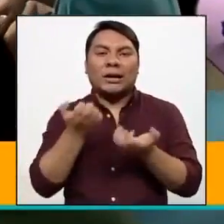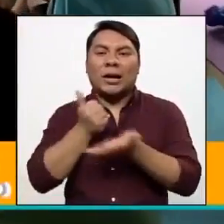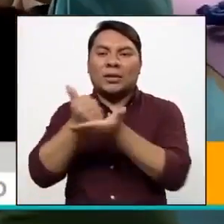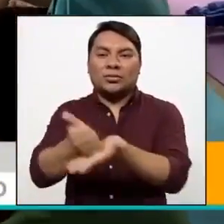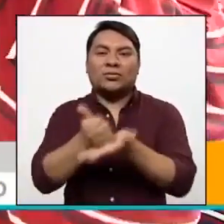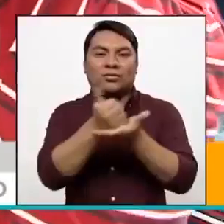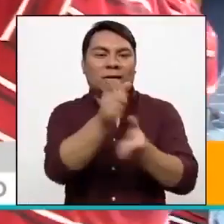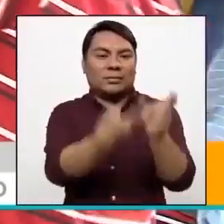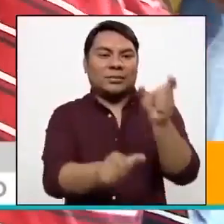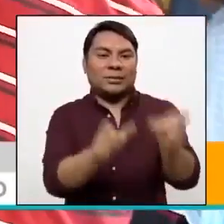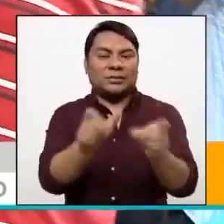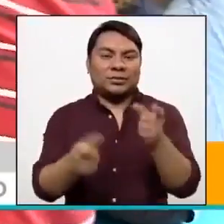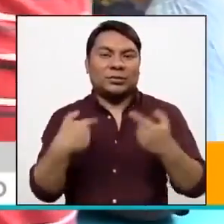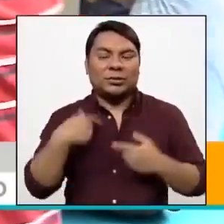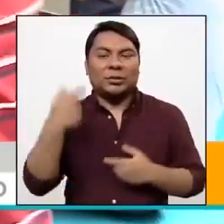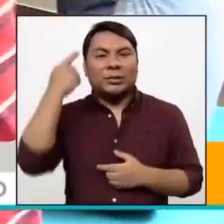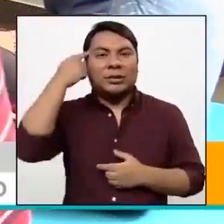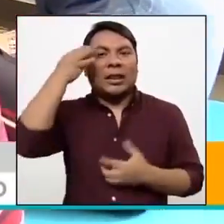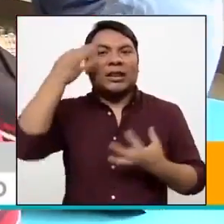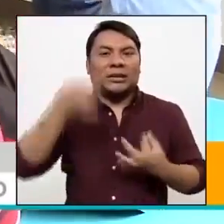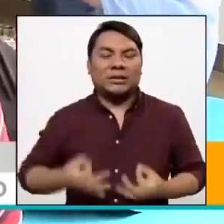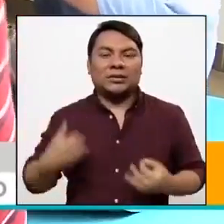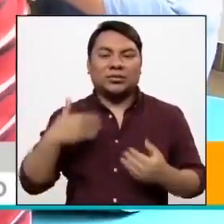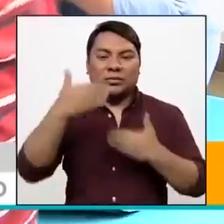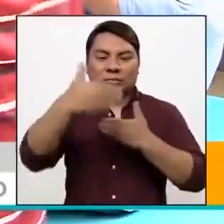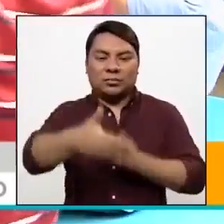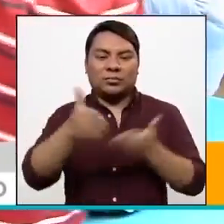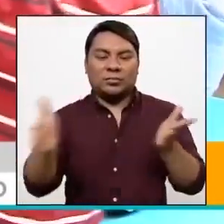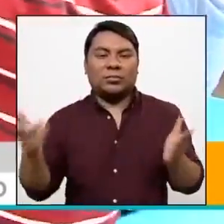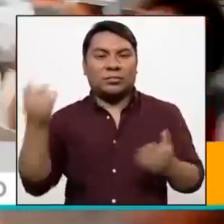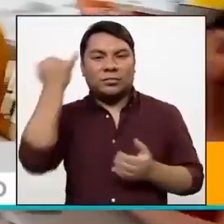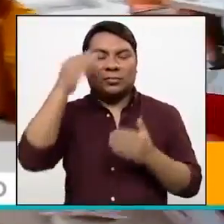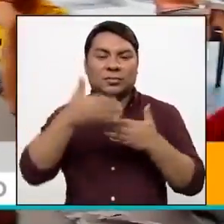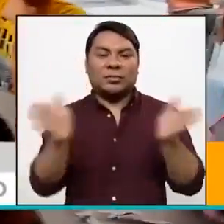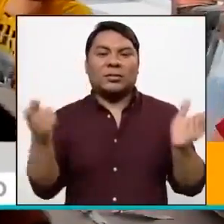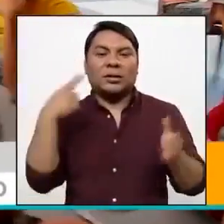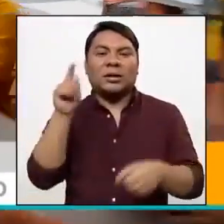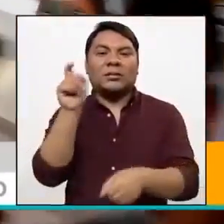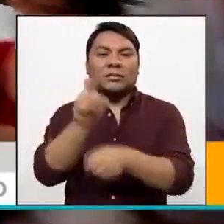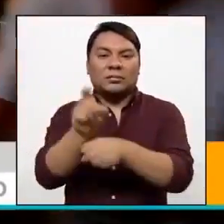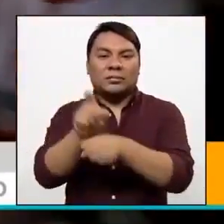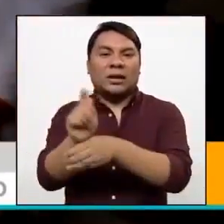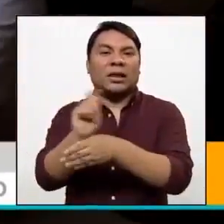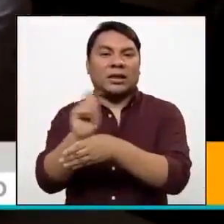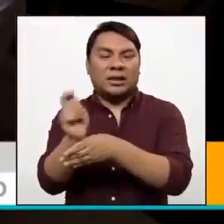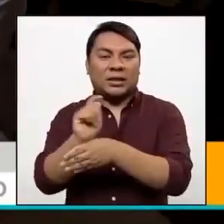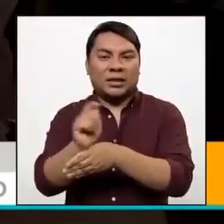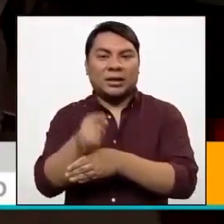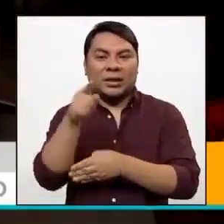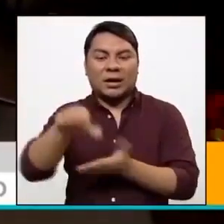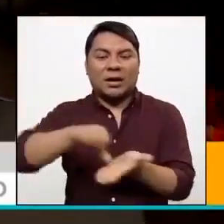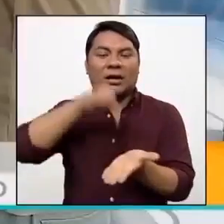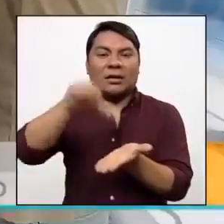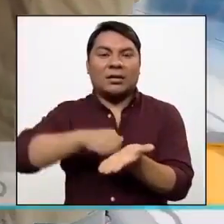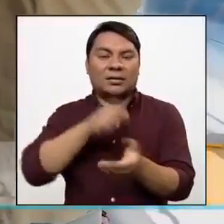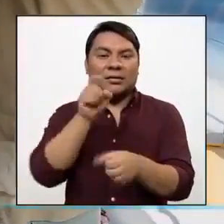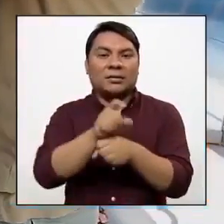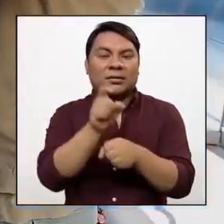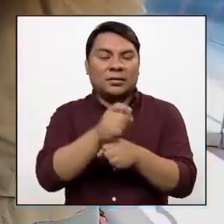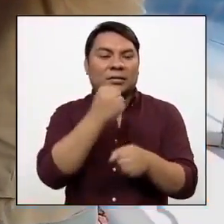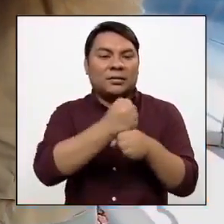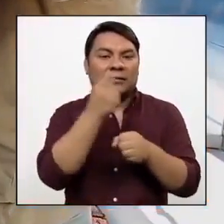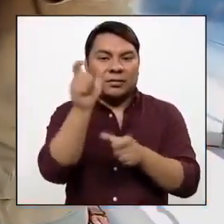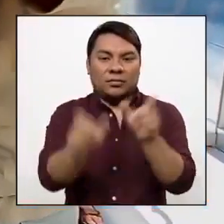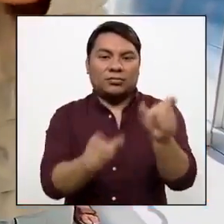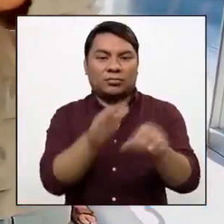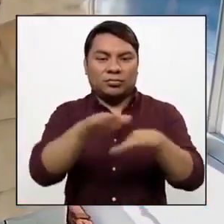estas personas. Y decido abrir un centro donde tengamos talleres, que a través del arte se trabaje con cada uno